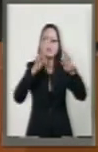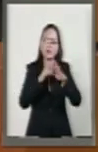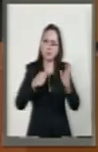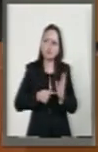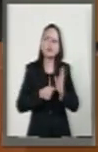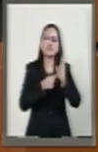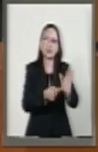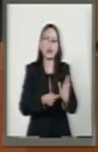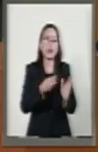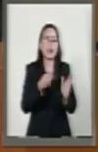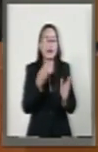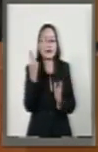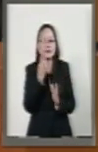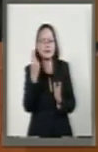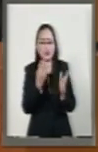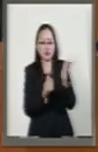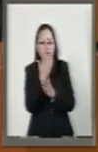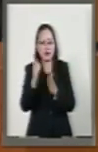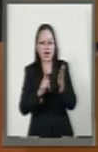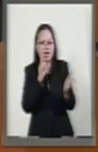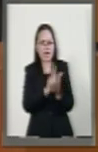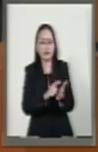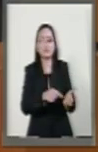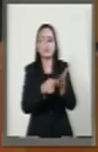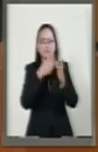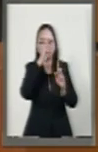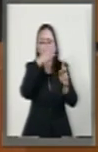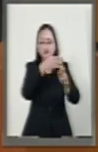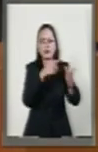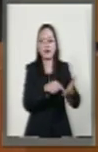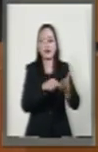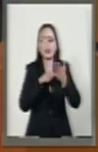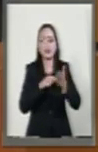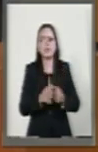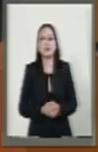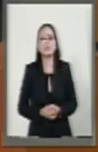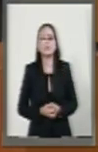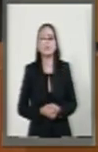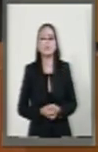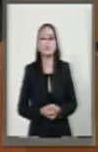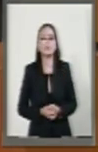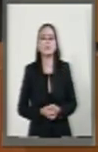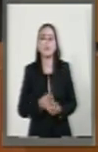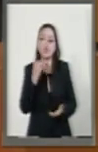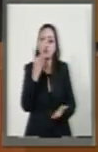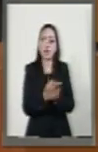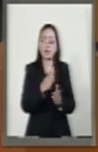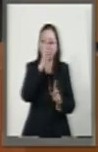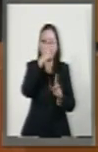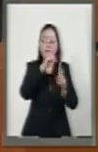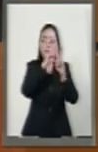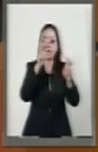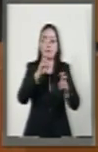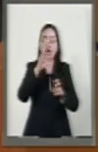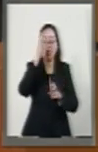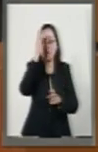necesidad de una ley de esta naturaleza. Pero déjenme decirles que no solamente es el tema de Coahuila.